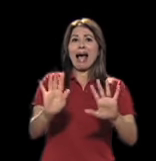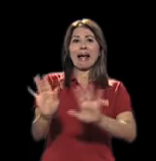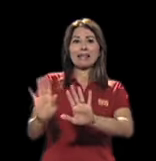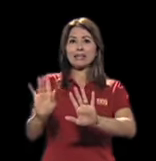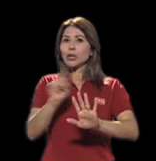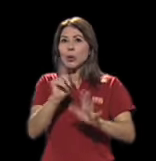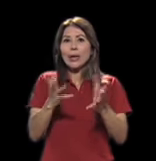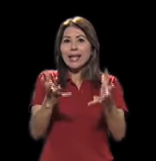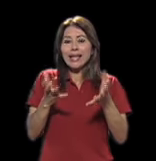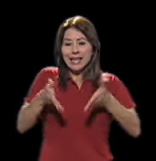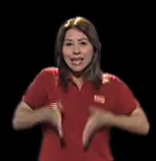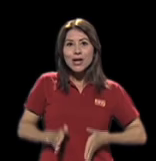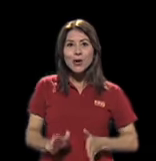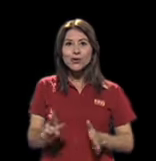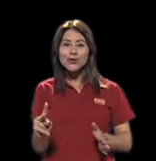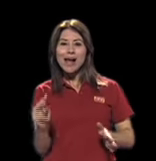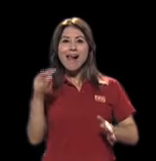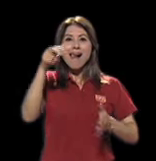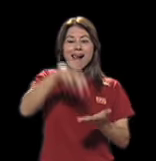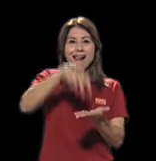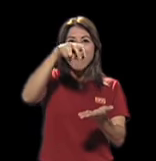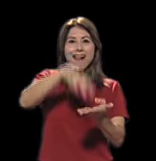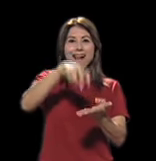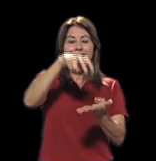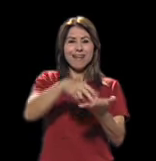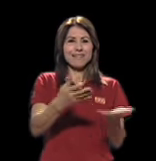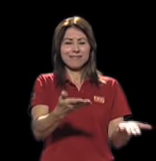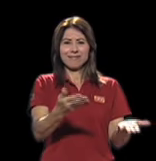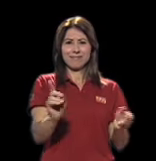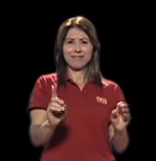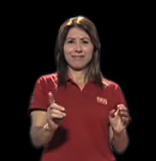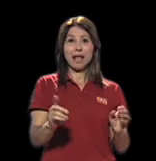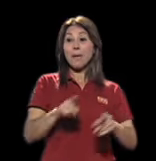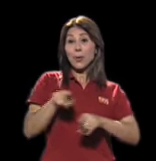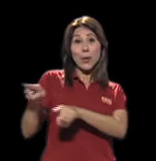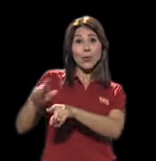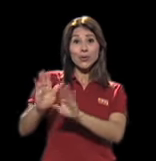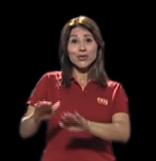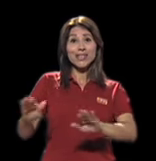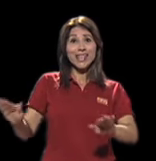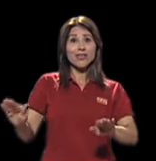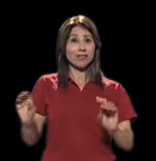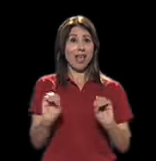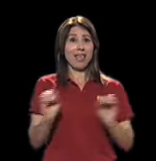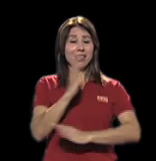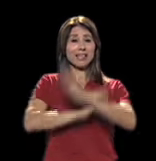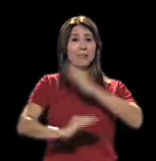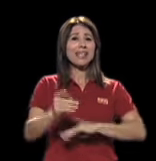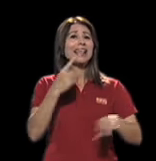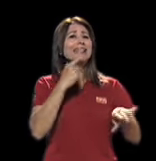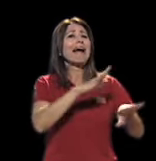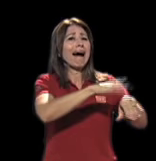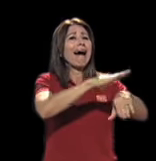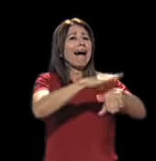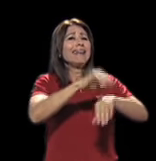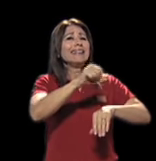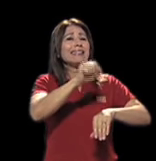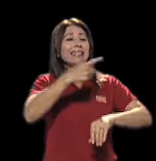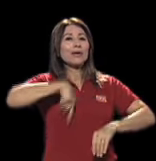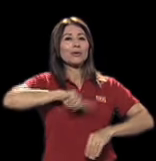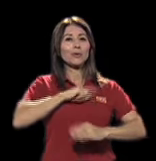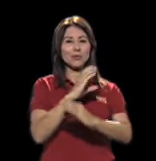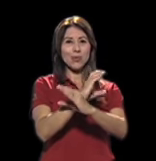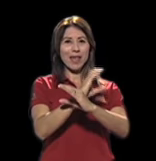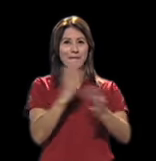inflable. Y más bien los niños que no tenían discapacidad les decían, déjelos, déjelos, nosotros los cuidamos.